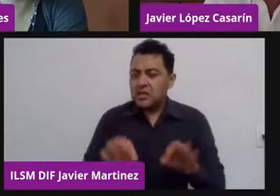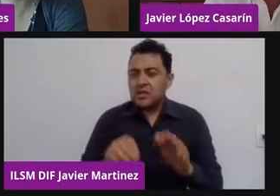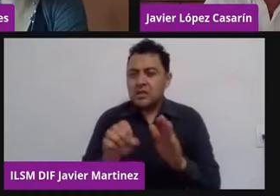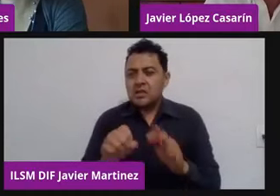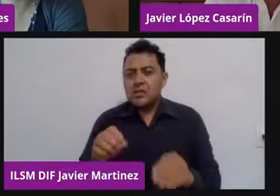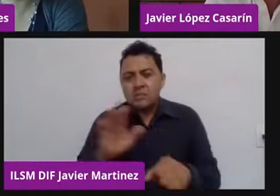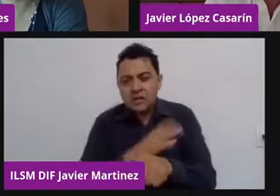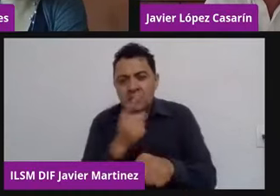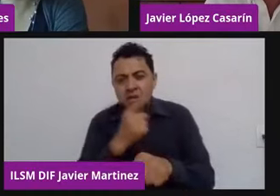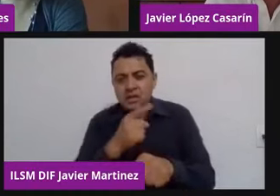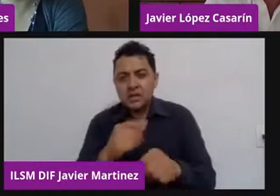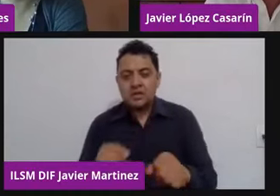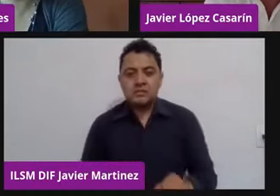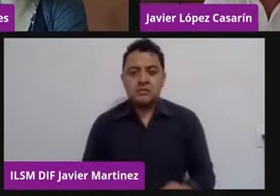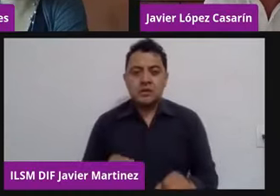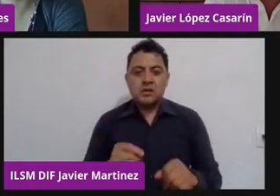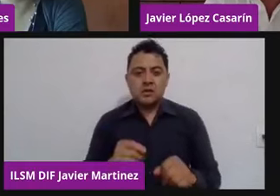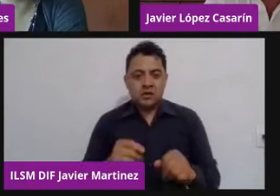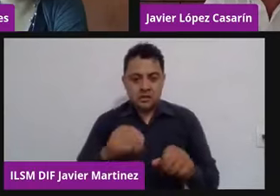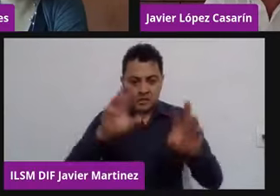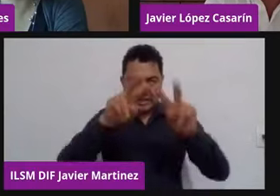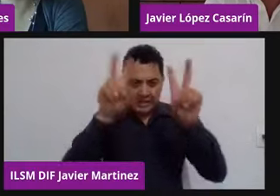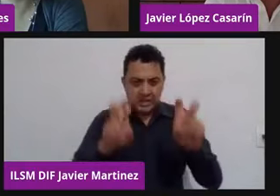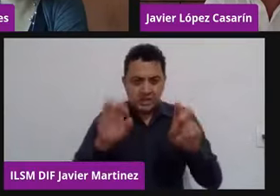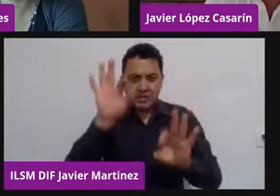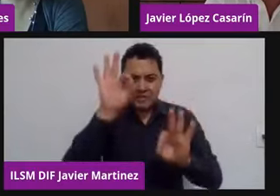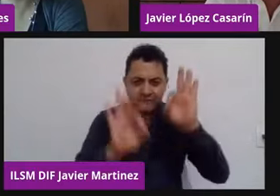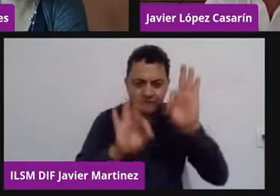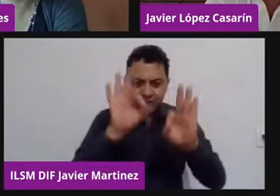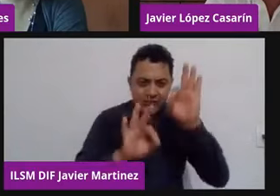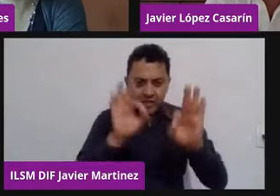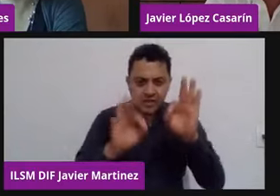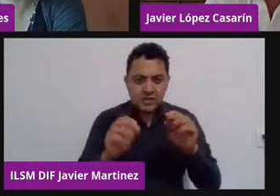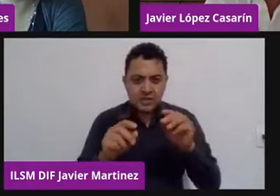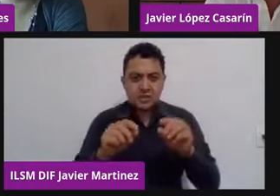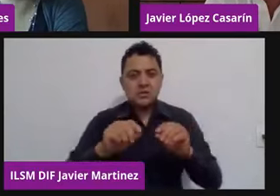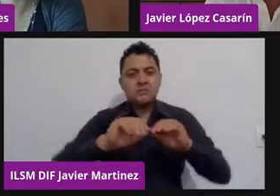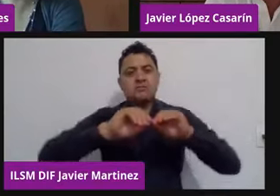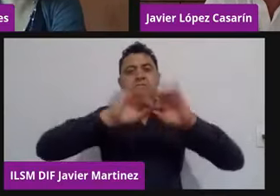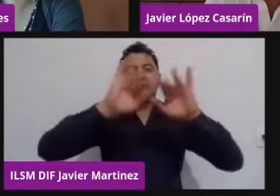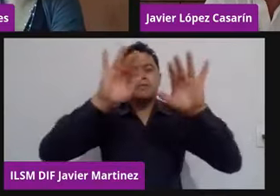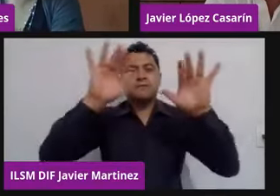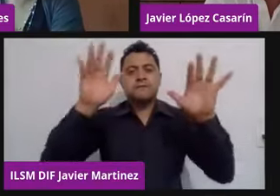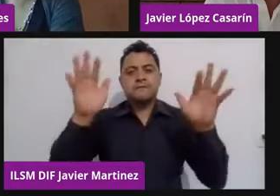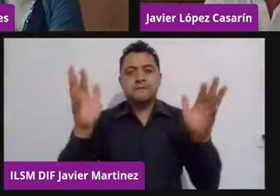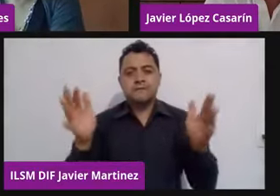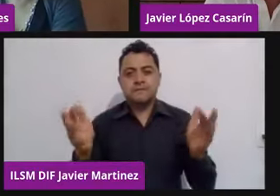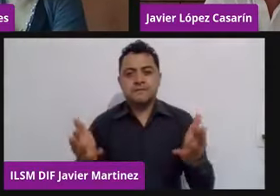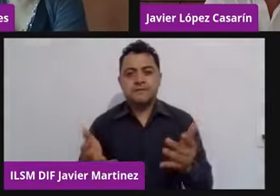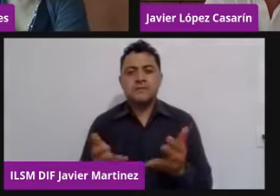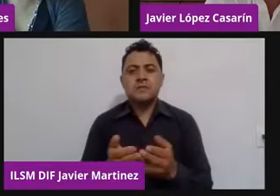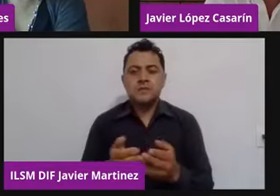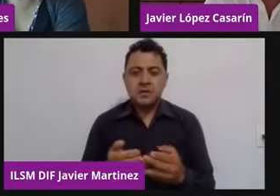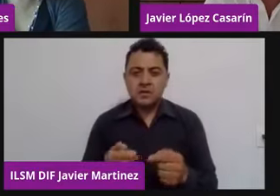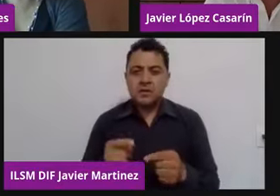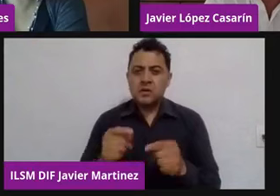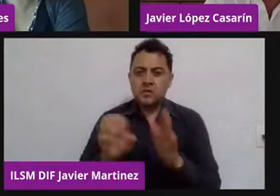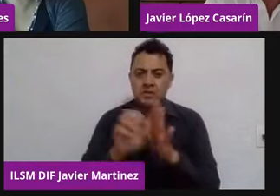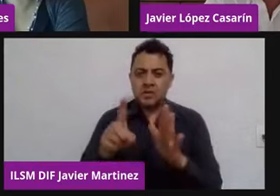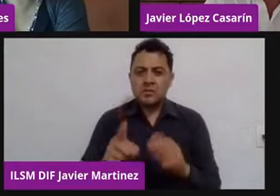para cuidar temas de transparencia, temas fiscales, temas de